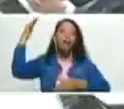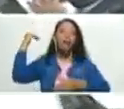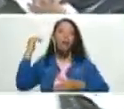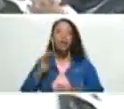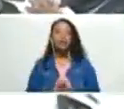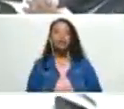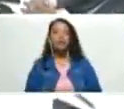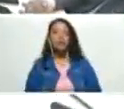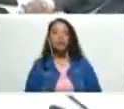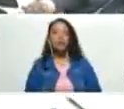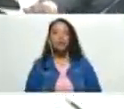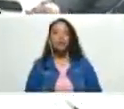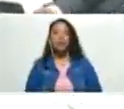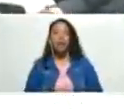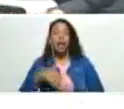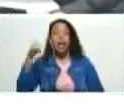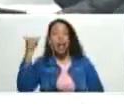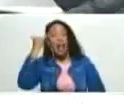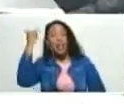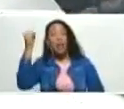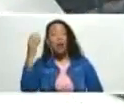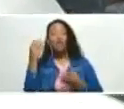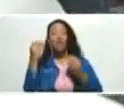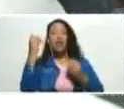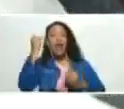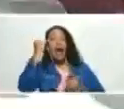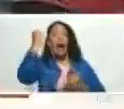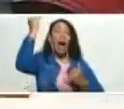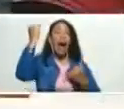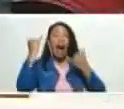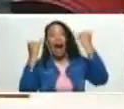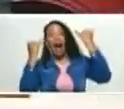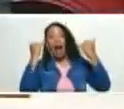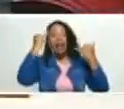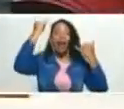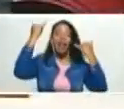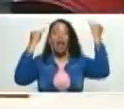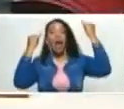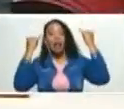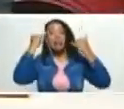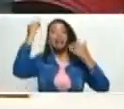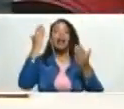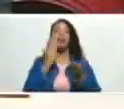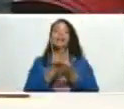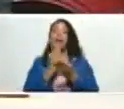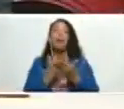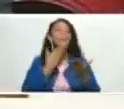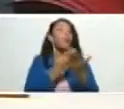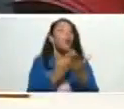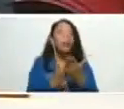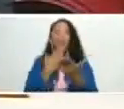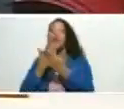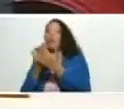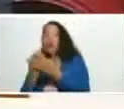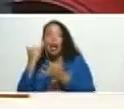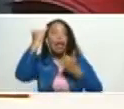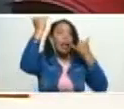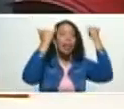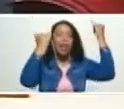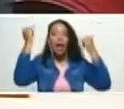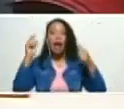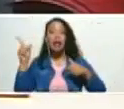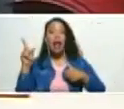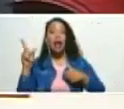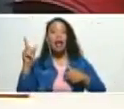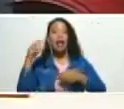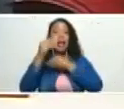y Darío es muy ingenioso inventor inventaba ideas cosas siempre siempre toda la vida y él creó el